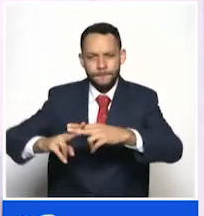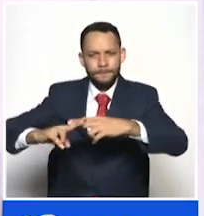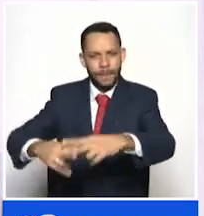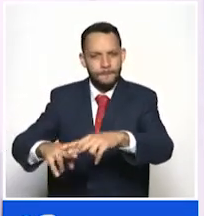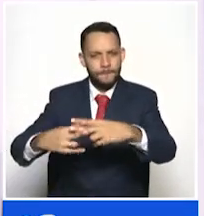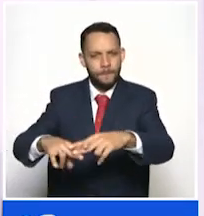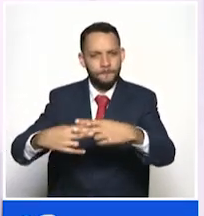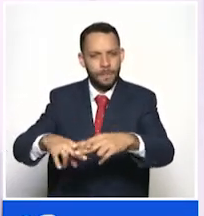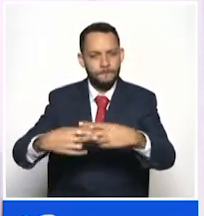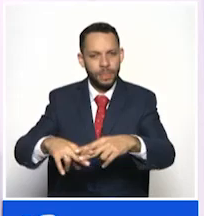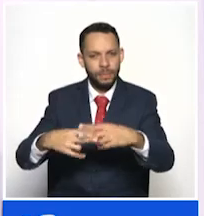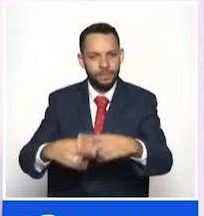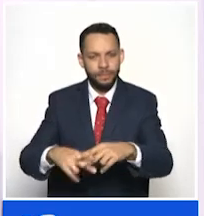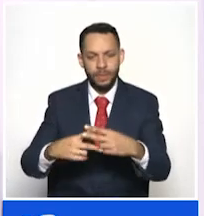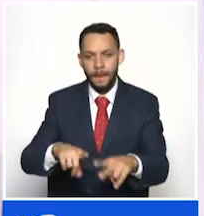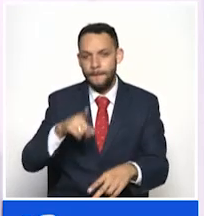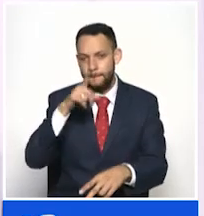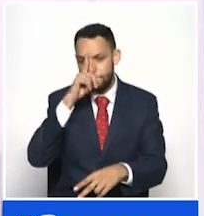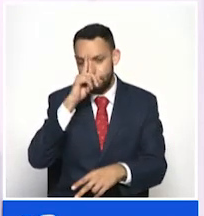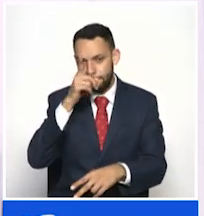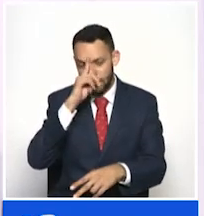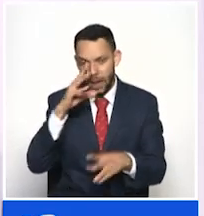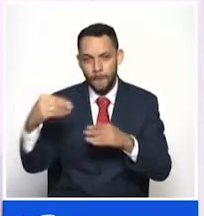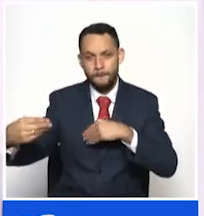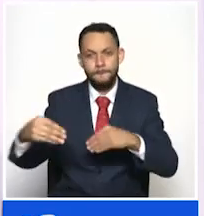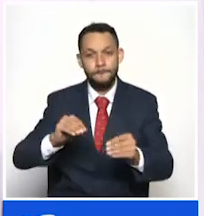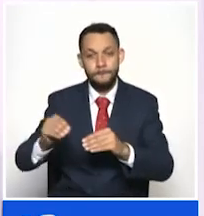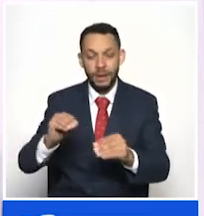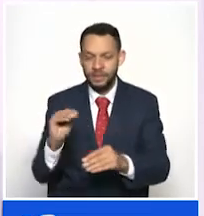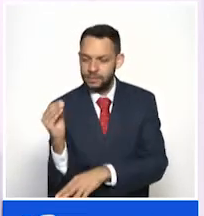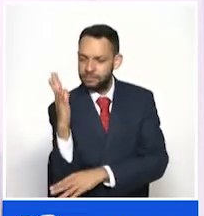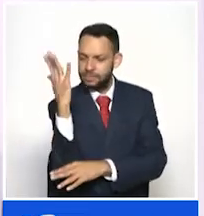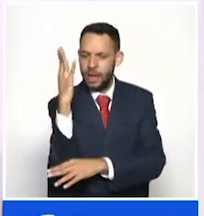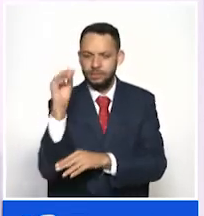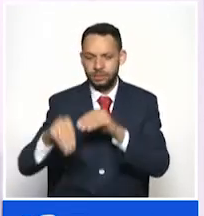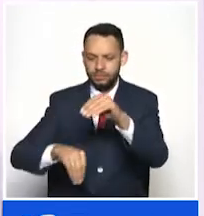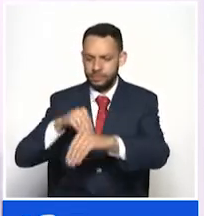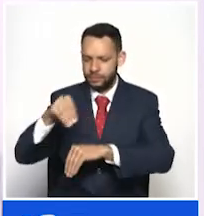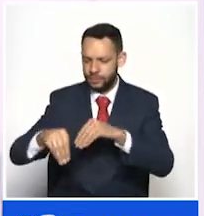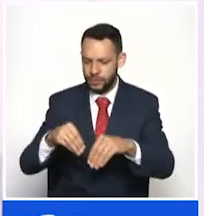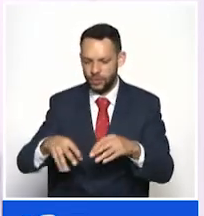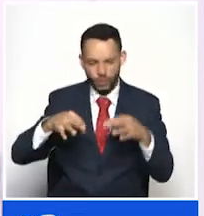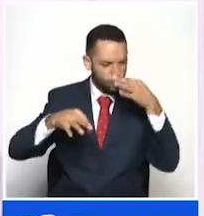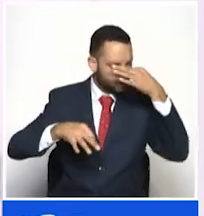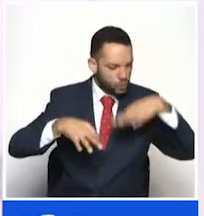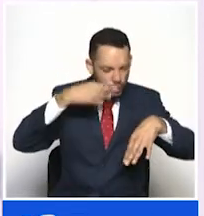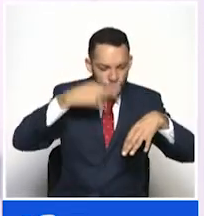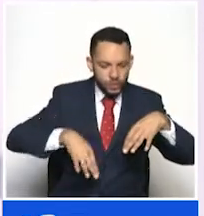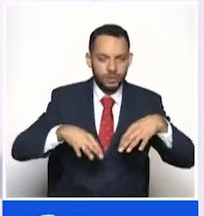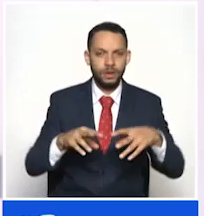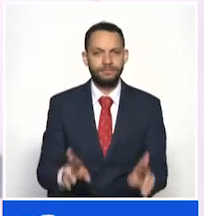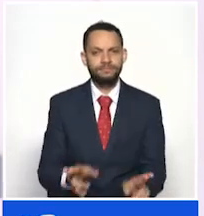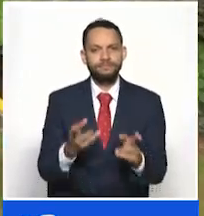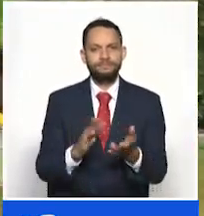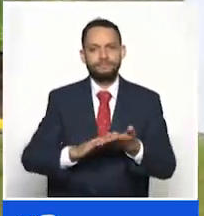es una especie de madera plástica que evita que los residuos sean desechados y así puedan ser reutilizados